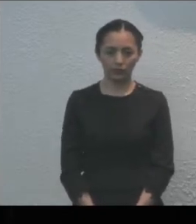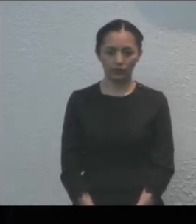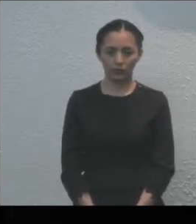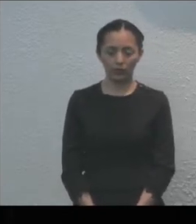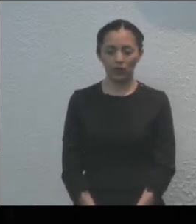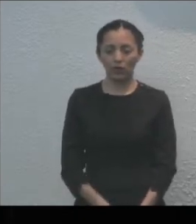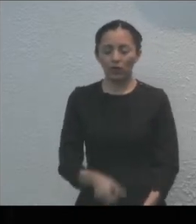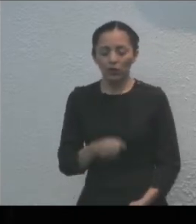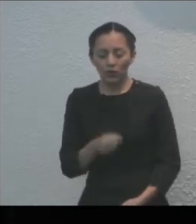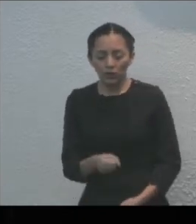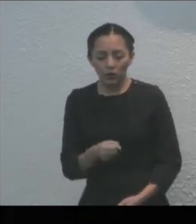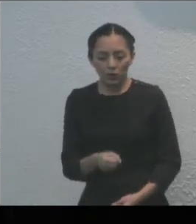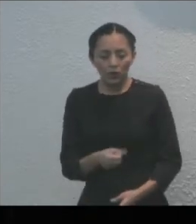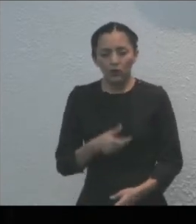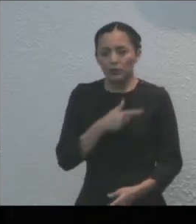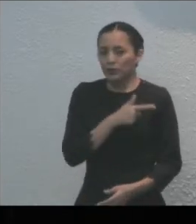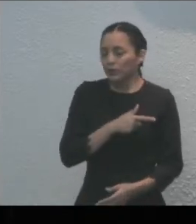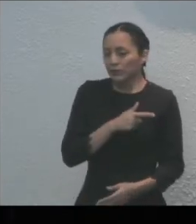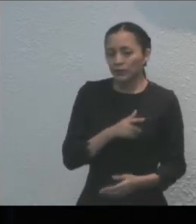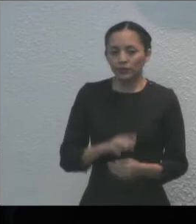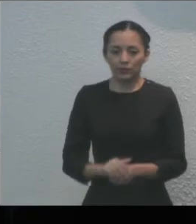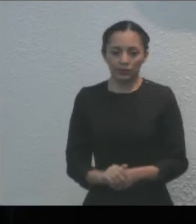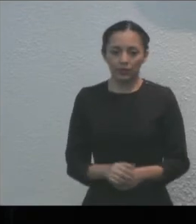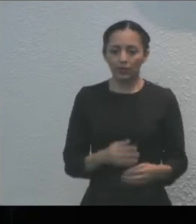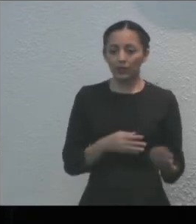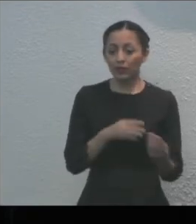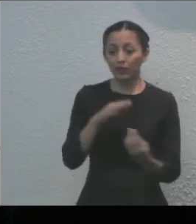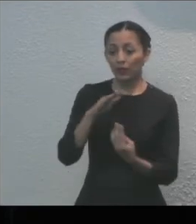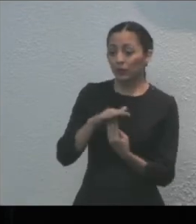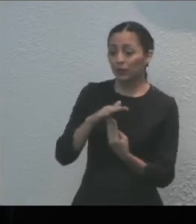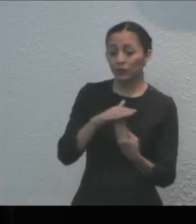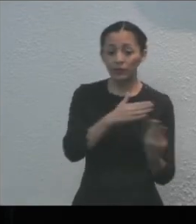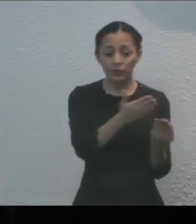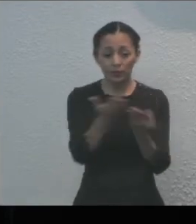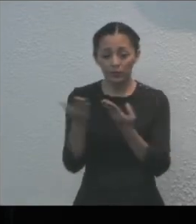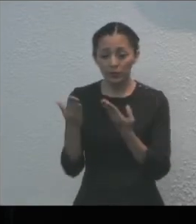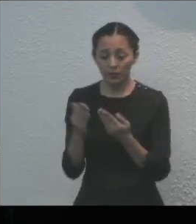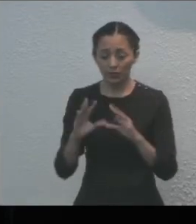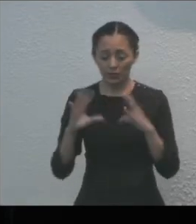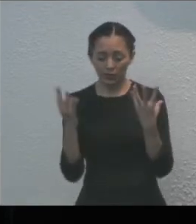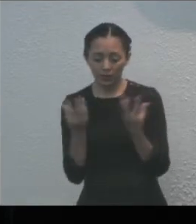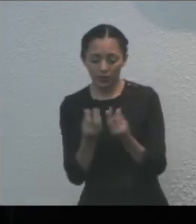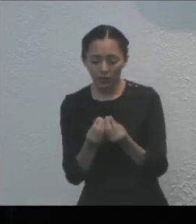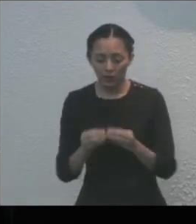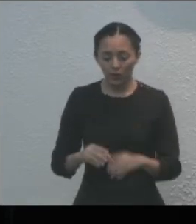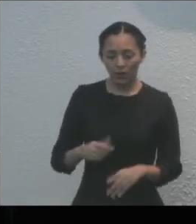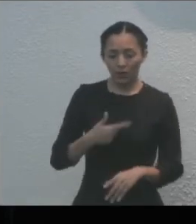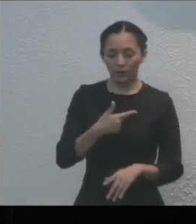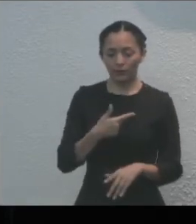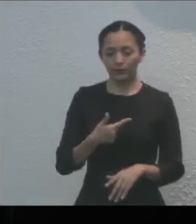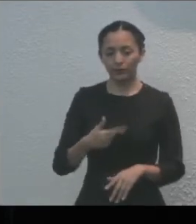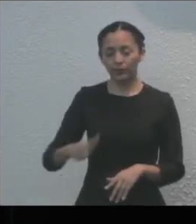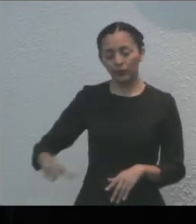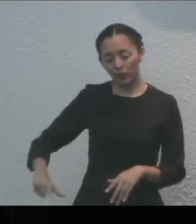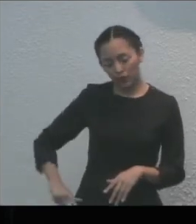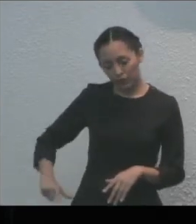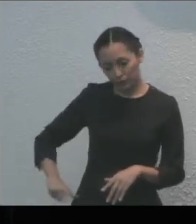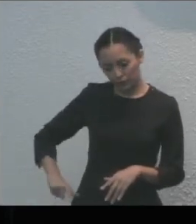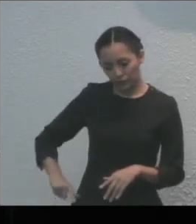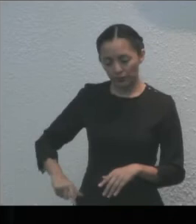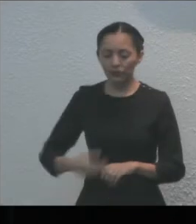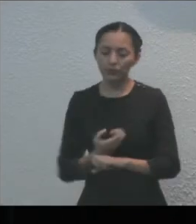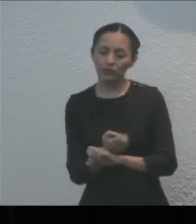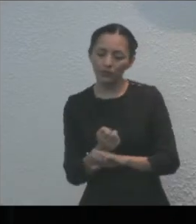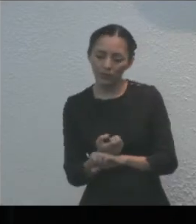Saludo con mucho gusto a nuestros miembros de la mesa esta mañana, a nuestro gobernador, apreciado siempre, bienvenido a esta su